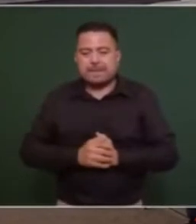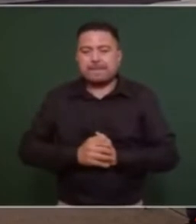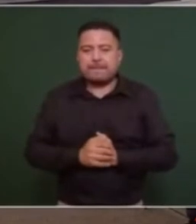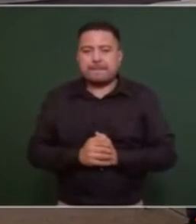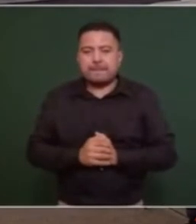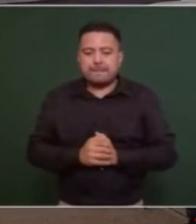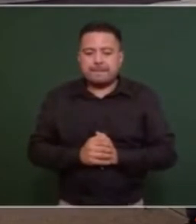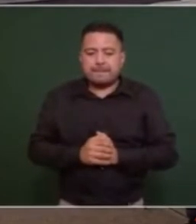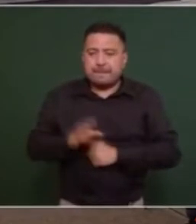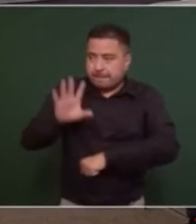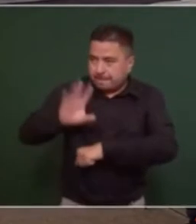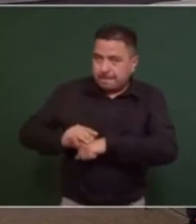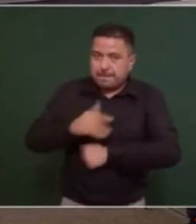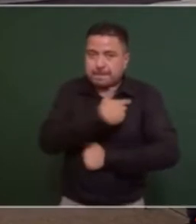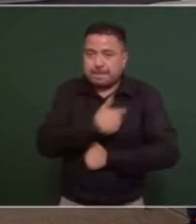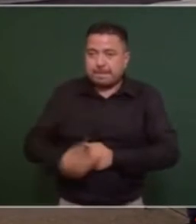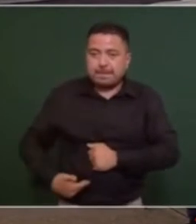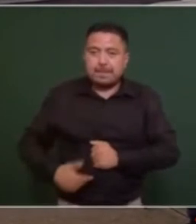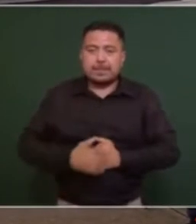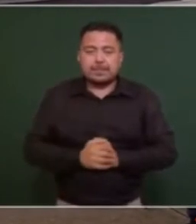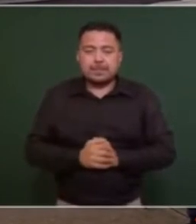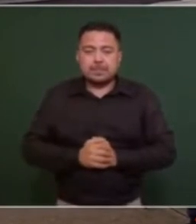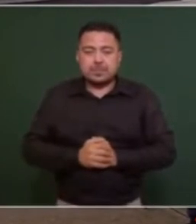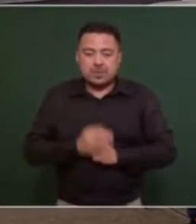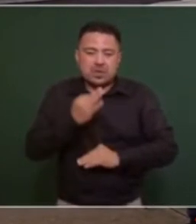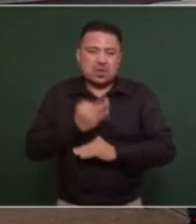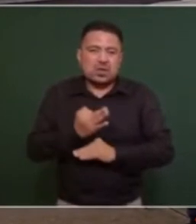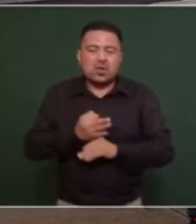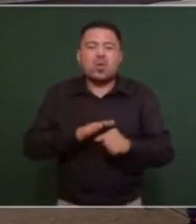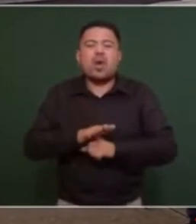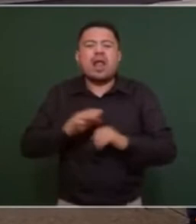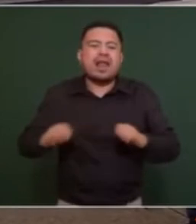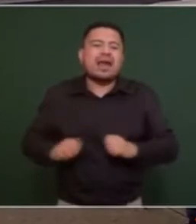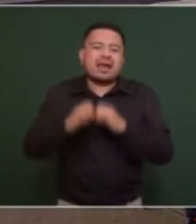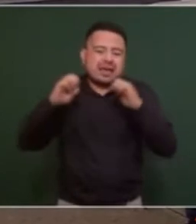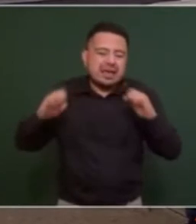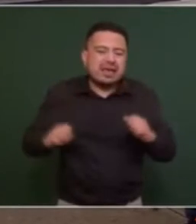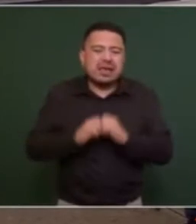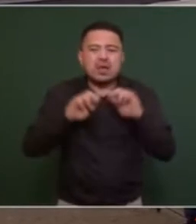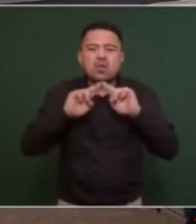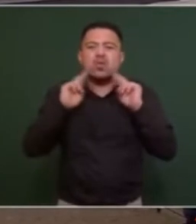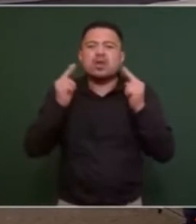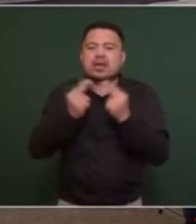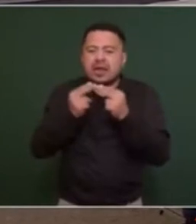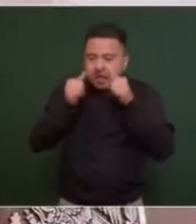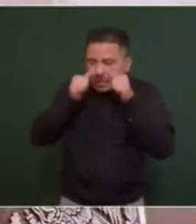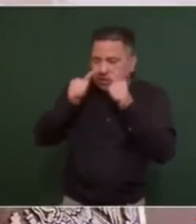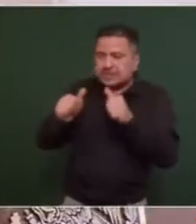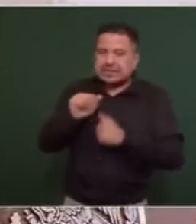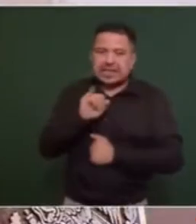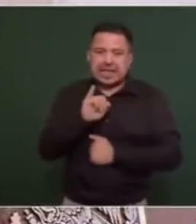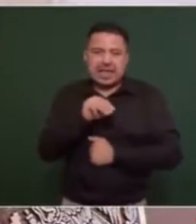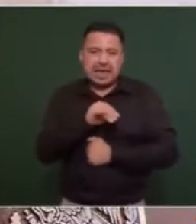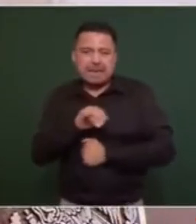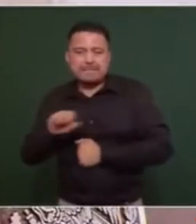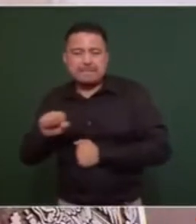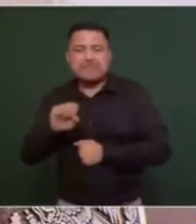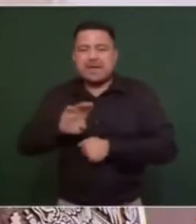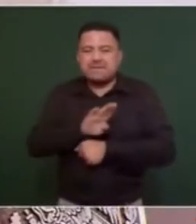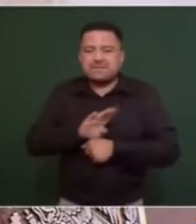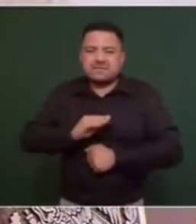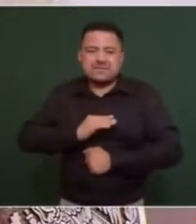Con su permiso, señor presidente, en el diagnóstico de daños de unidades de atención médica de IMSS e IMSS-Bienestar, 8